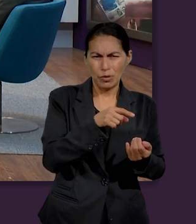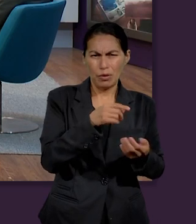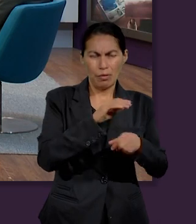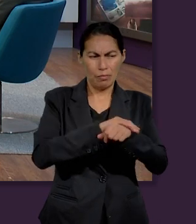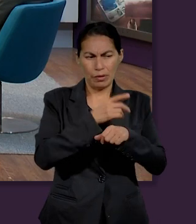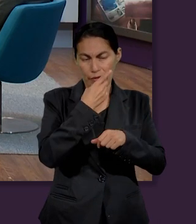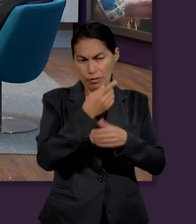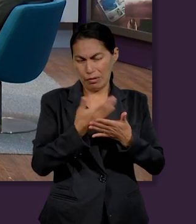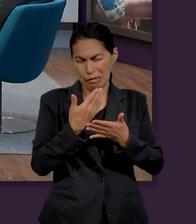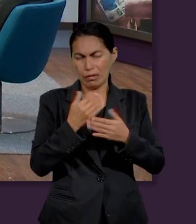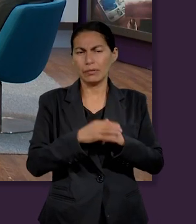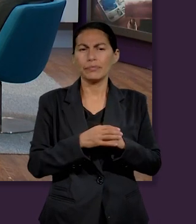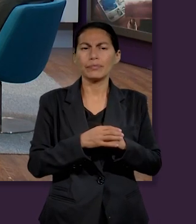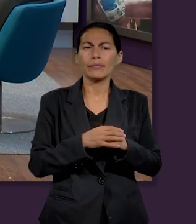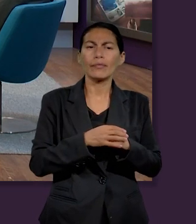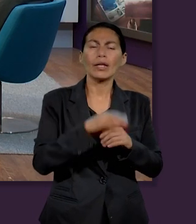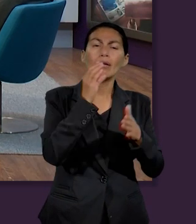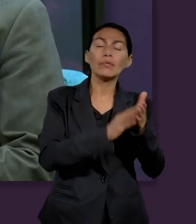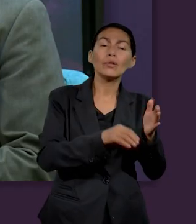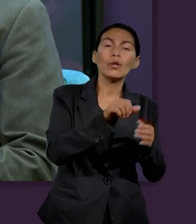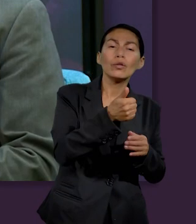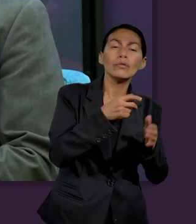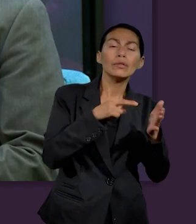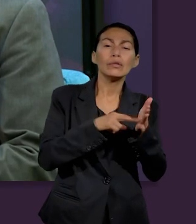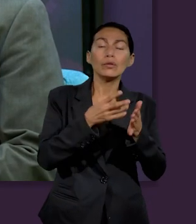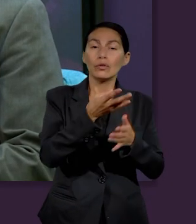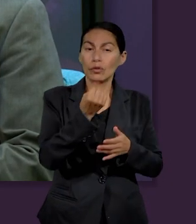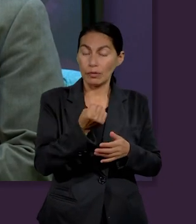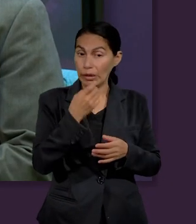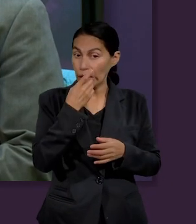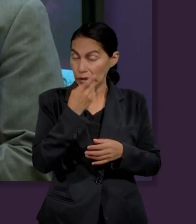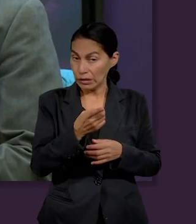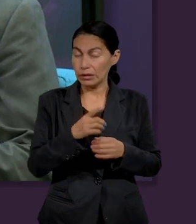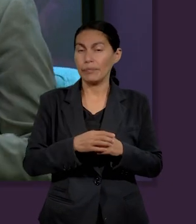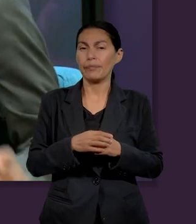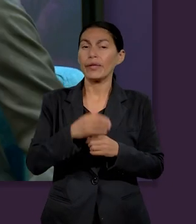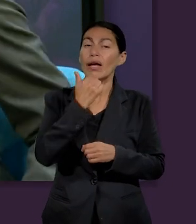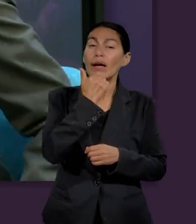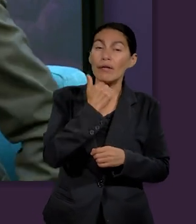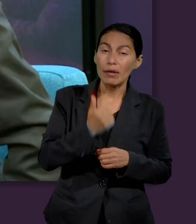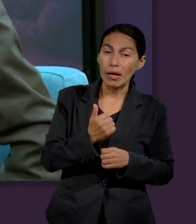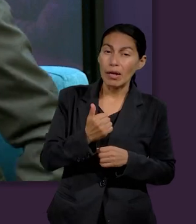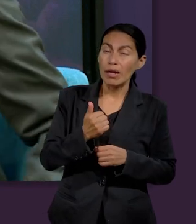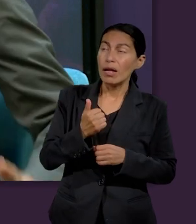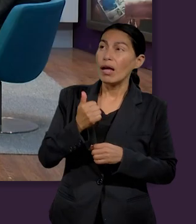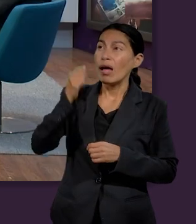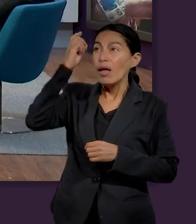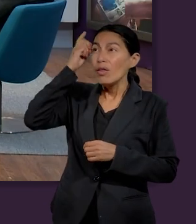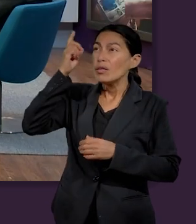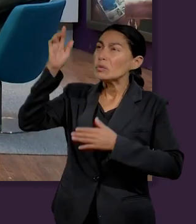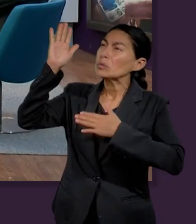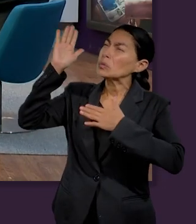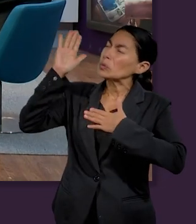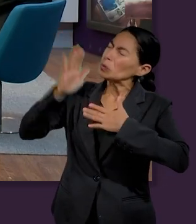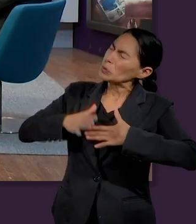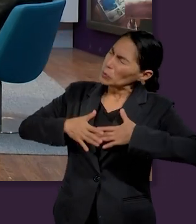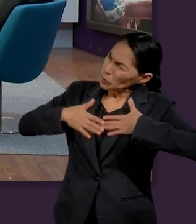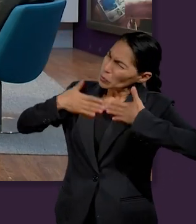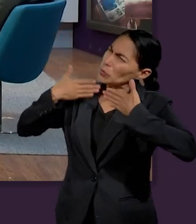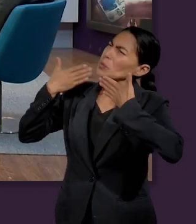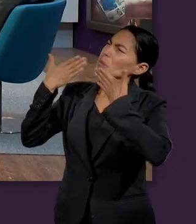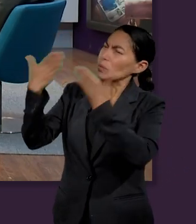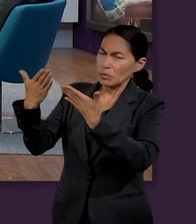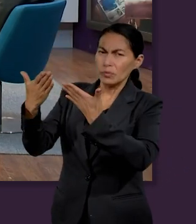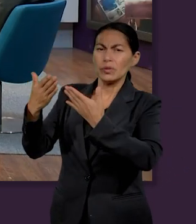él confió tanto en la palabra de Dios de una manera que esperaba algo mejor